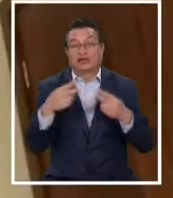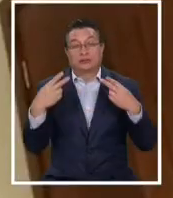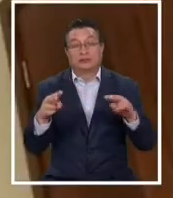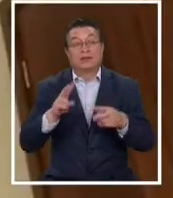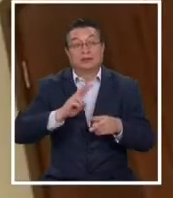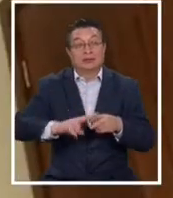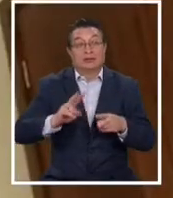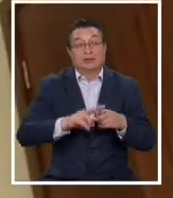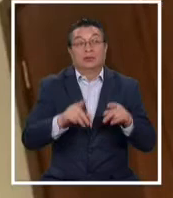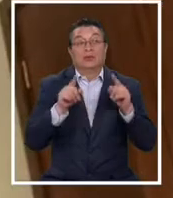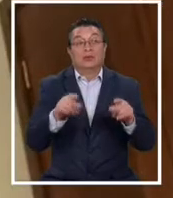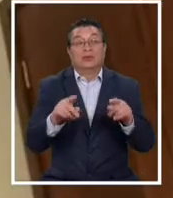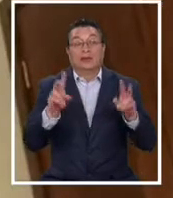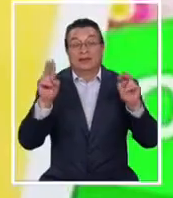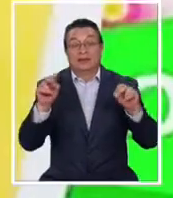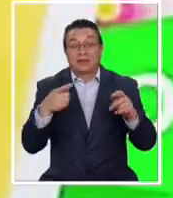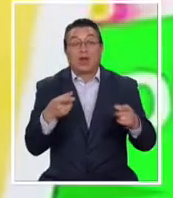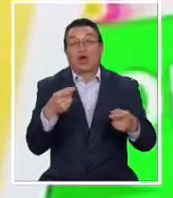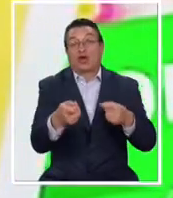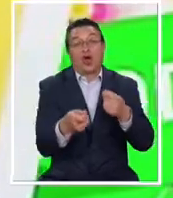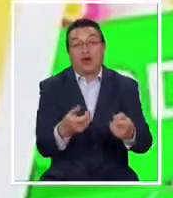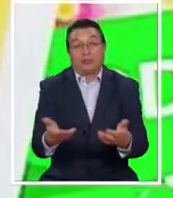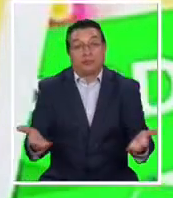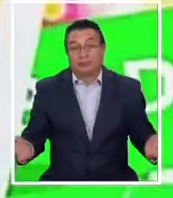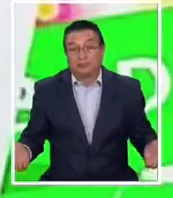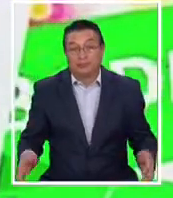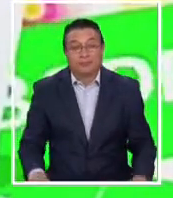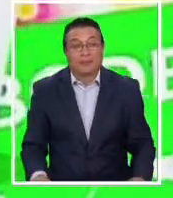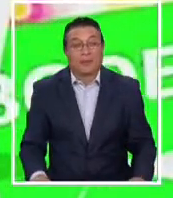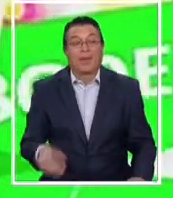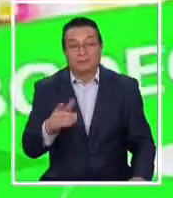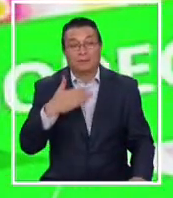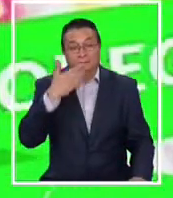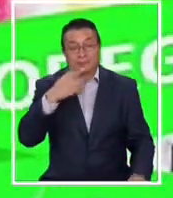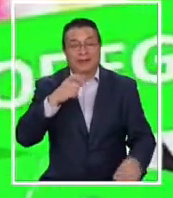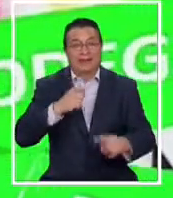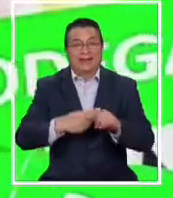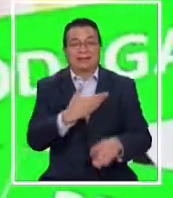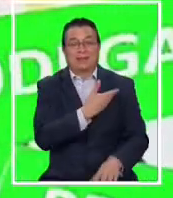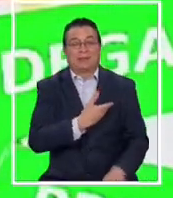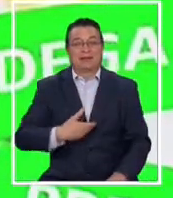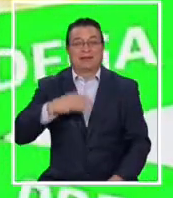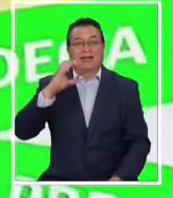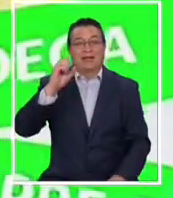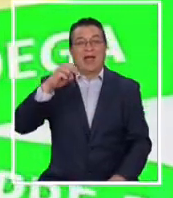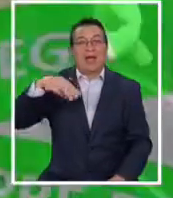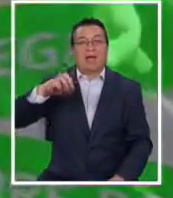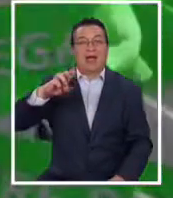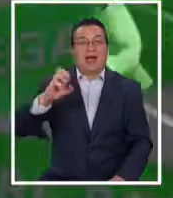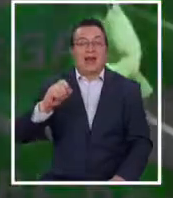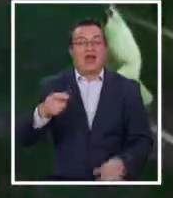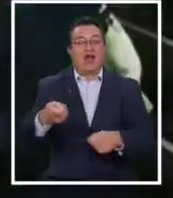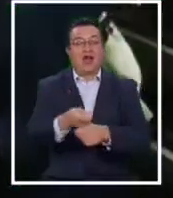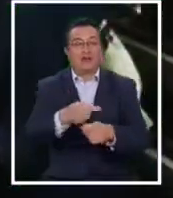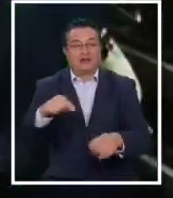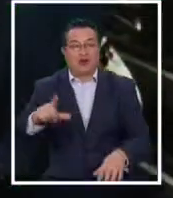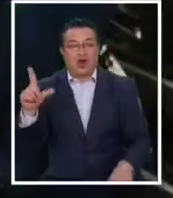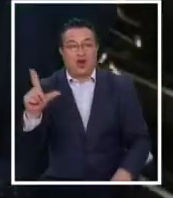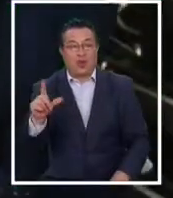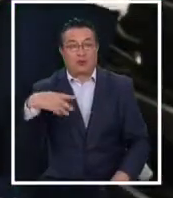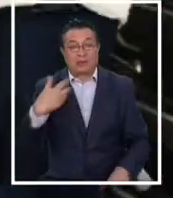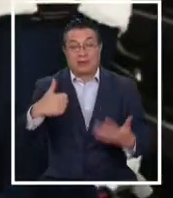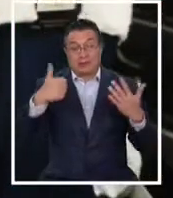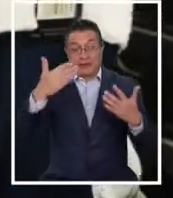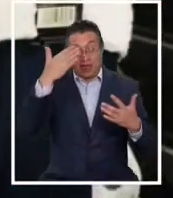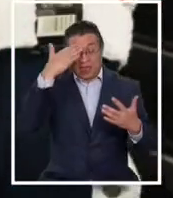resolver desde el punto de vista del consumo. Así lo exponía el ahora ex presidente de la Cámara de Comercio este lunes. Sin embargo, a